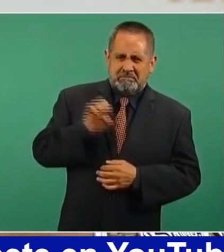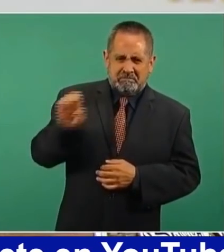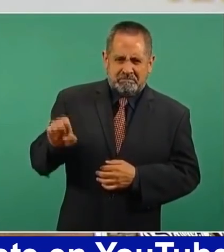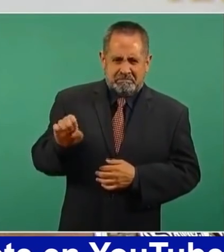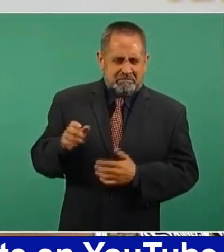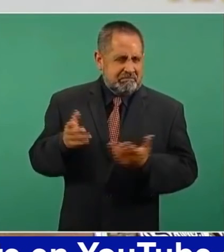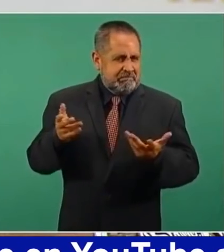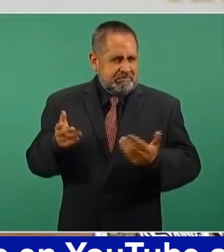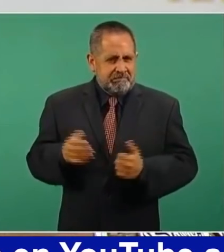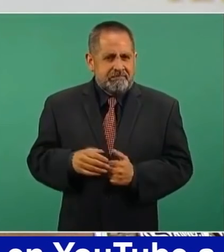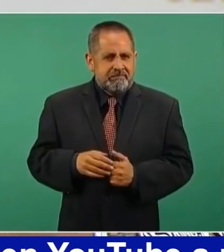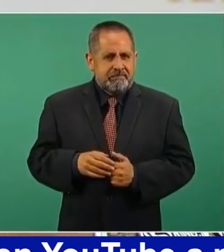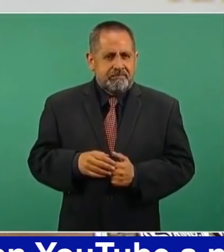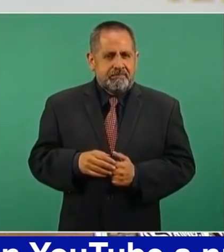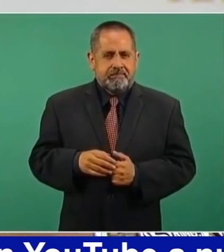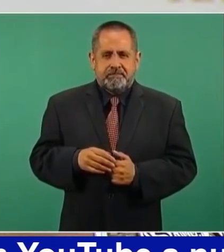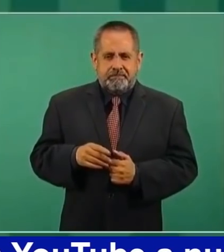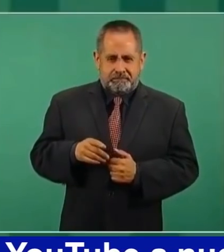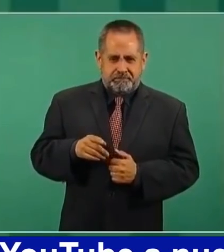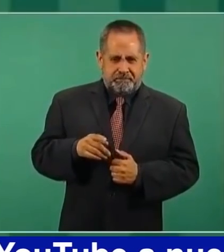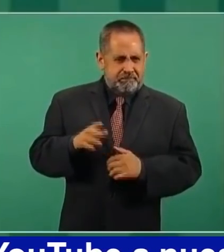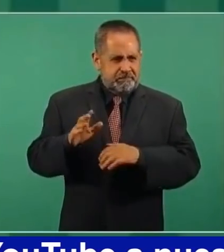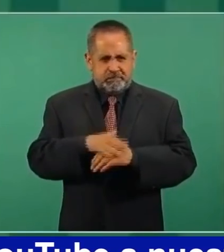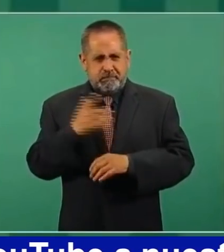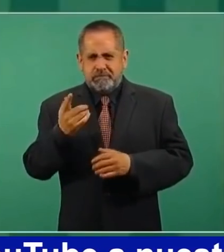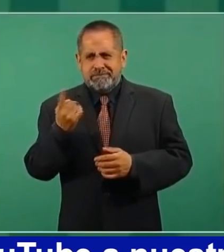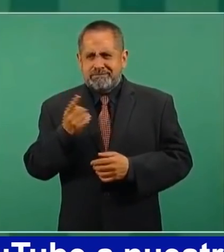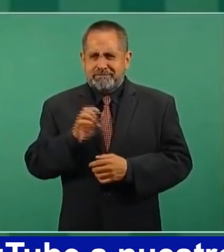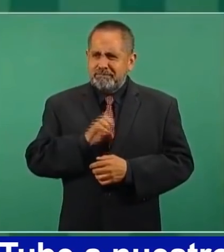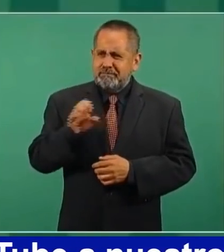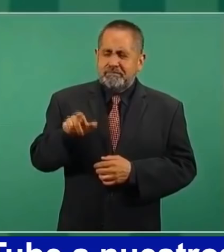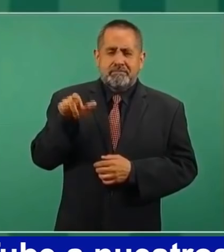el que el ingeniero Everto Castillo